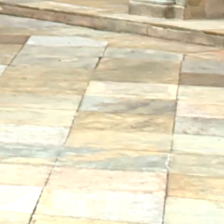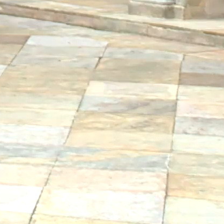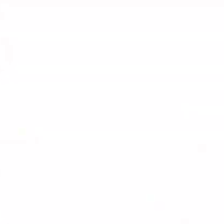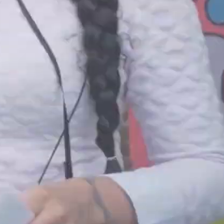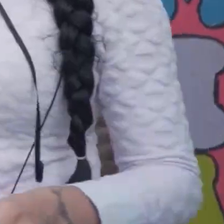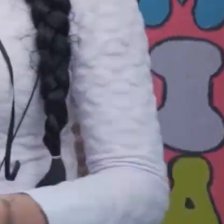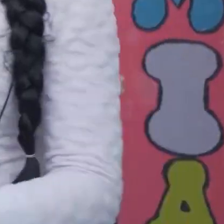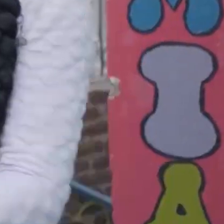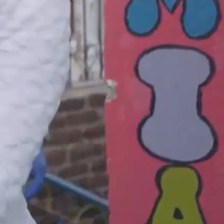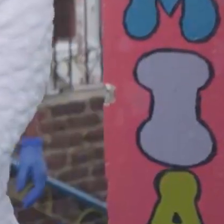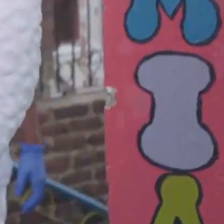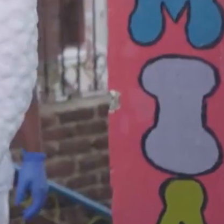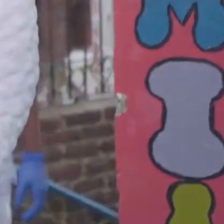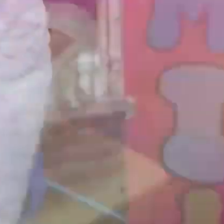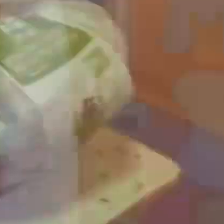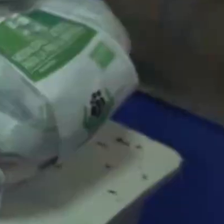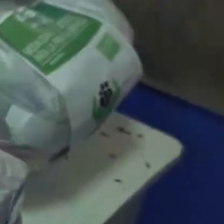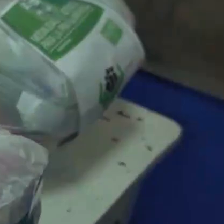-19.